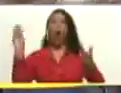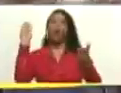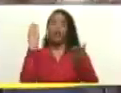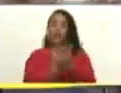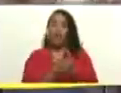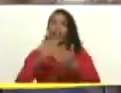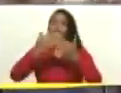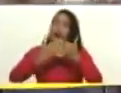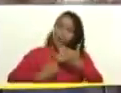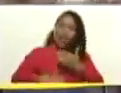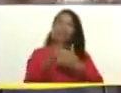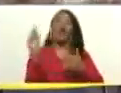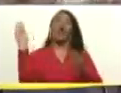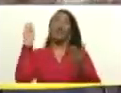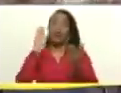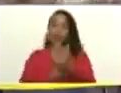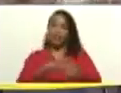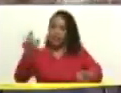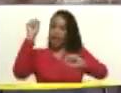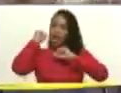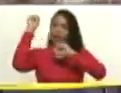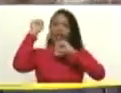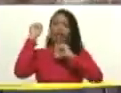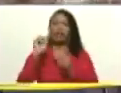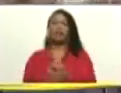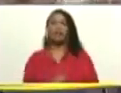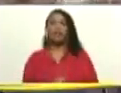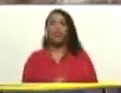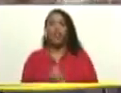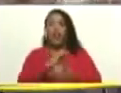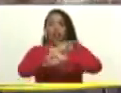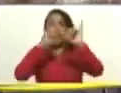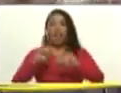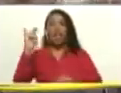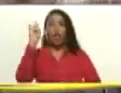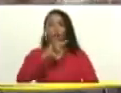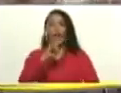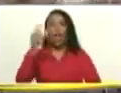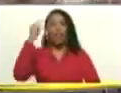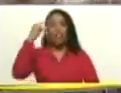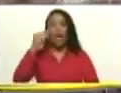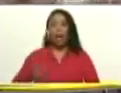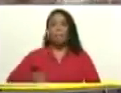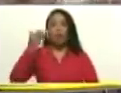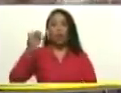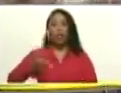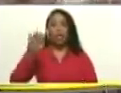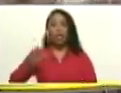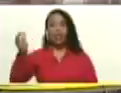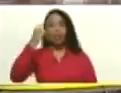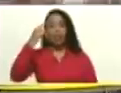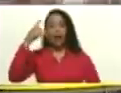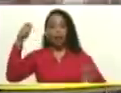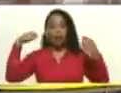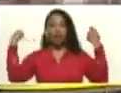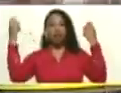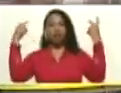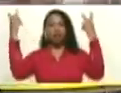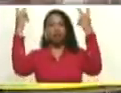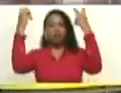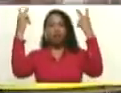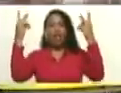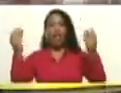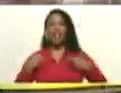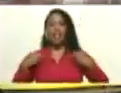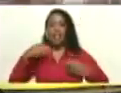a avanzar, volveremos a vencer. ¡Feliz lunes! ¡Día auspicioso! ¡Día victorioso! ¡Que